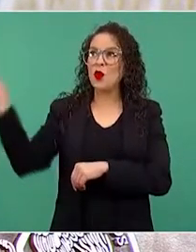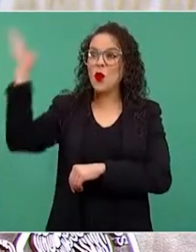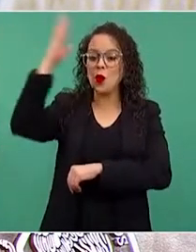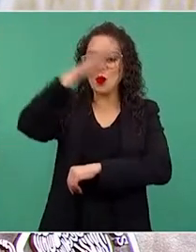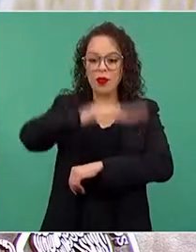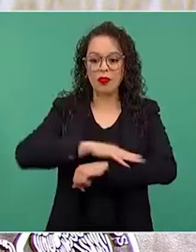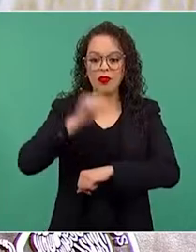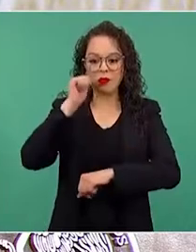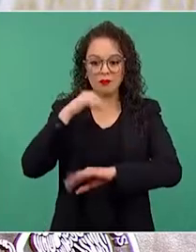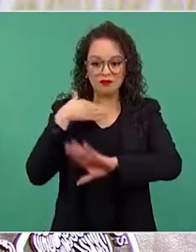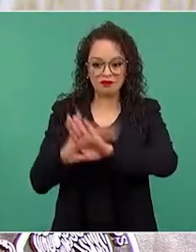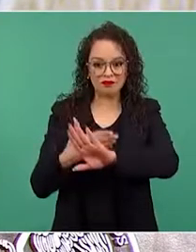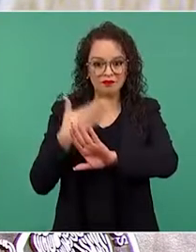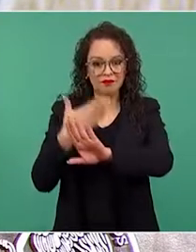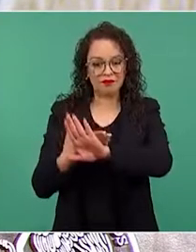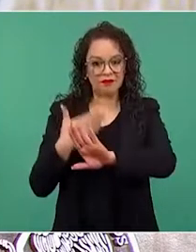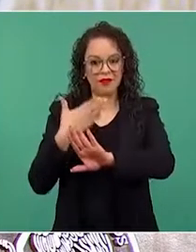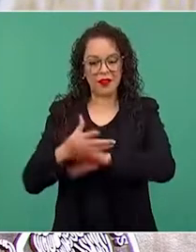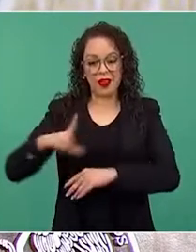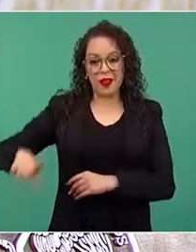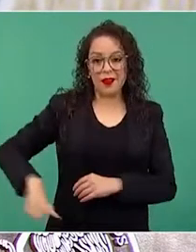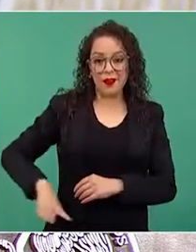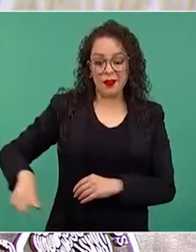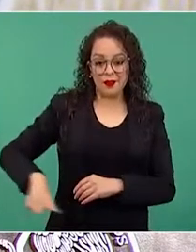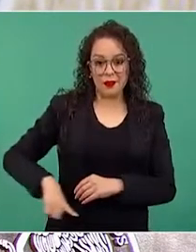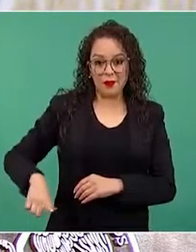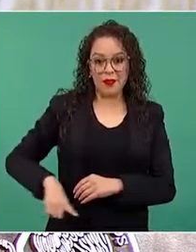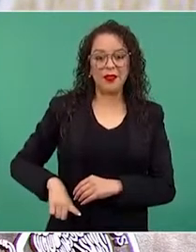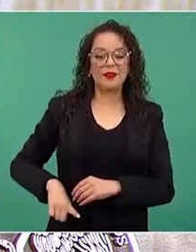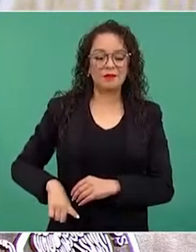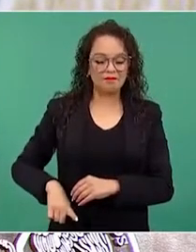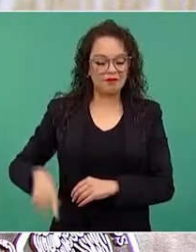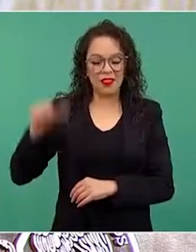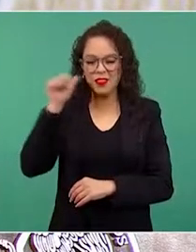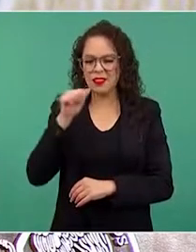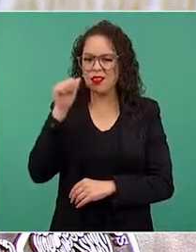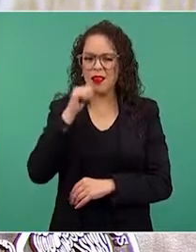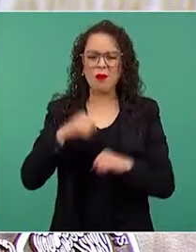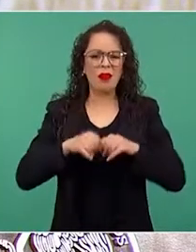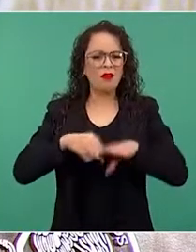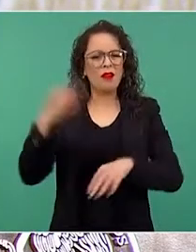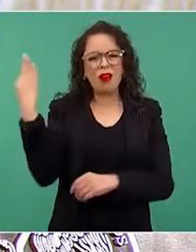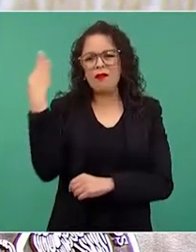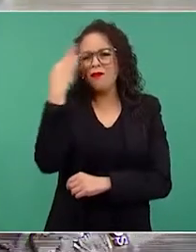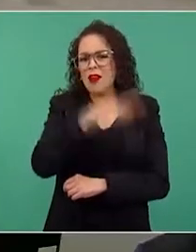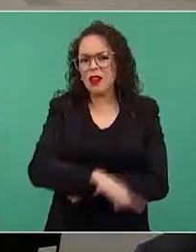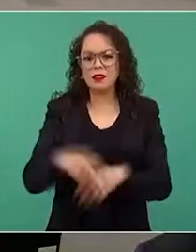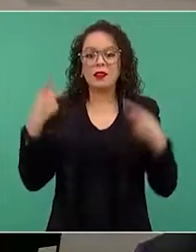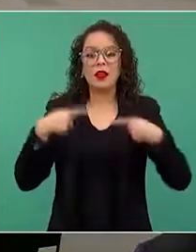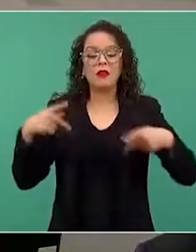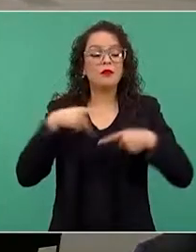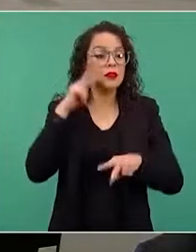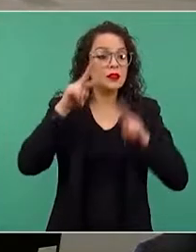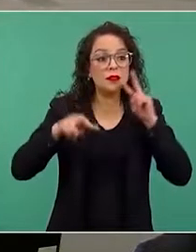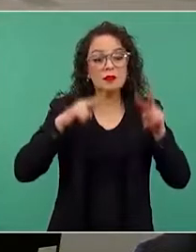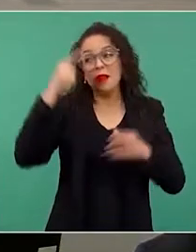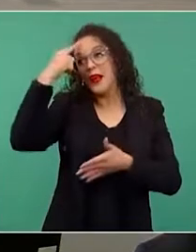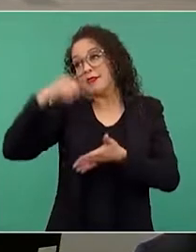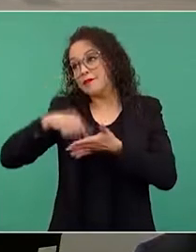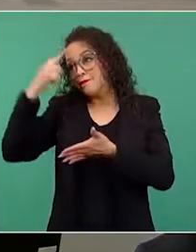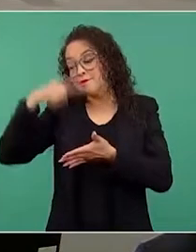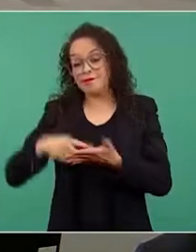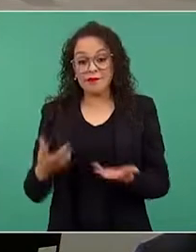y atacar al gobierno, torciendo los hechos y desinformando al ciudadano. Es un derecho sin duda,